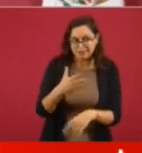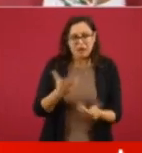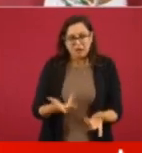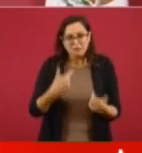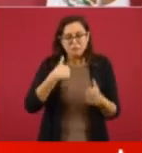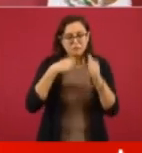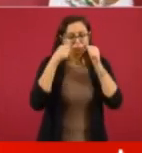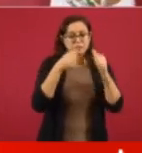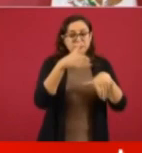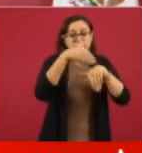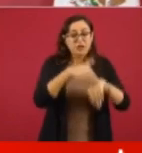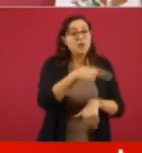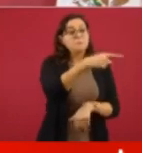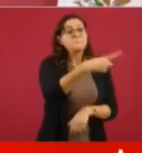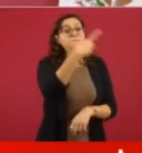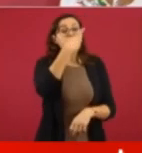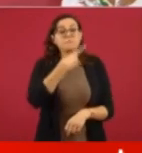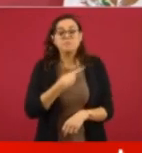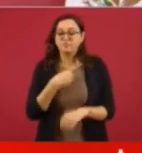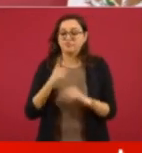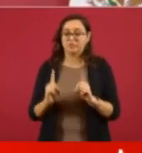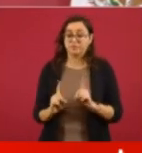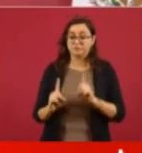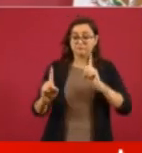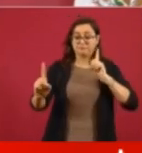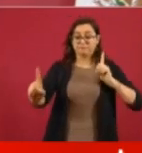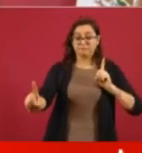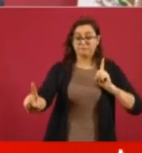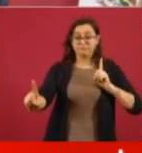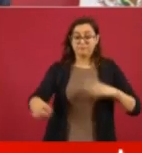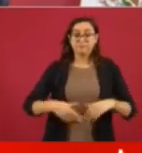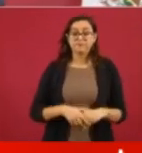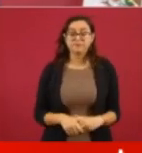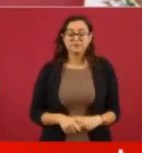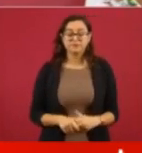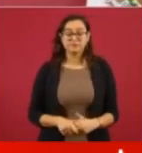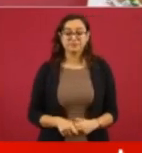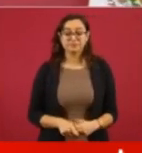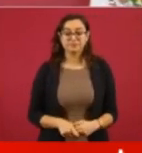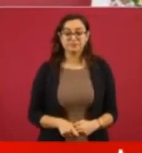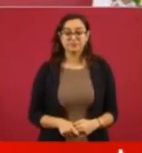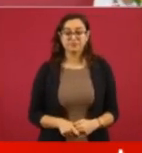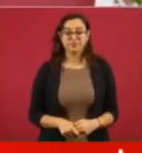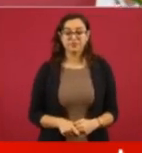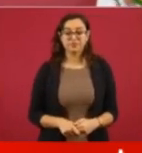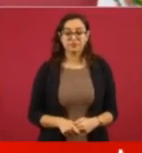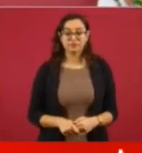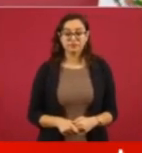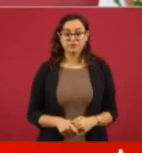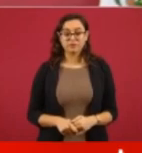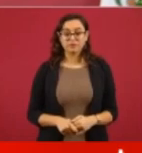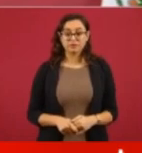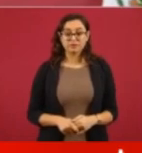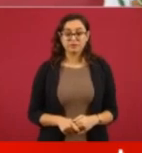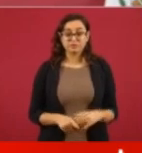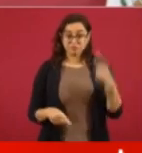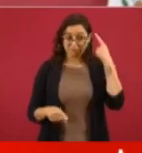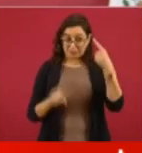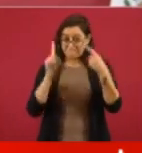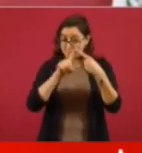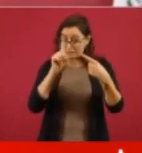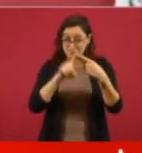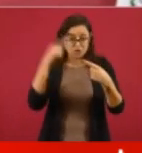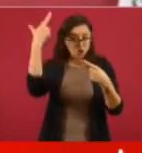¿qué me recomiendan?, sana distancia, sana distancia.